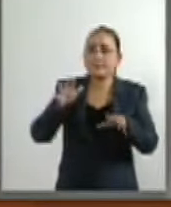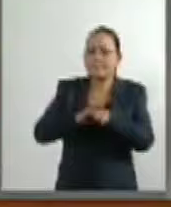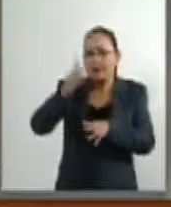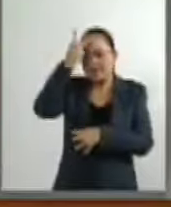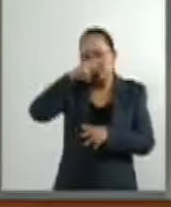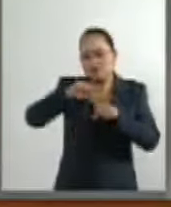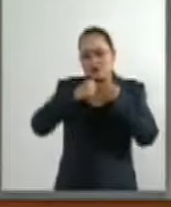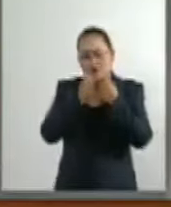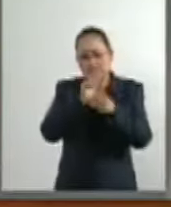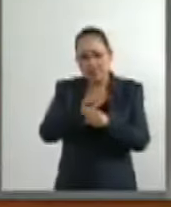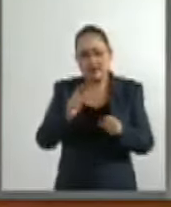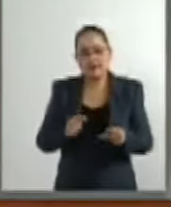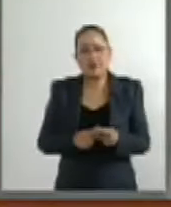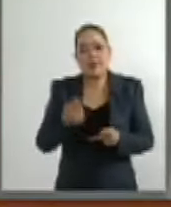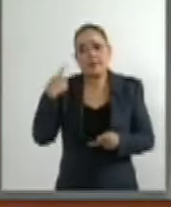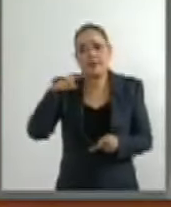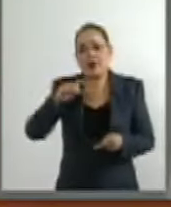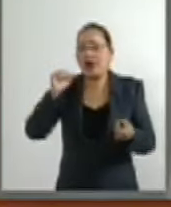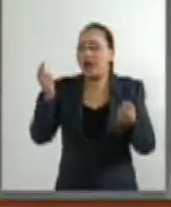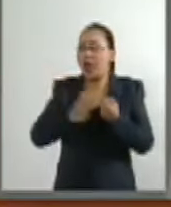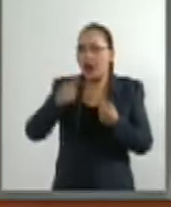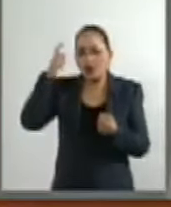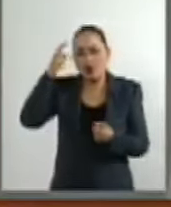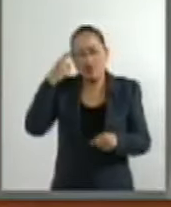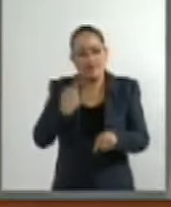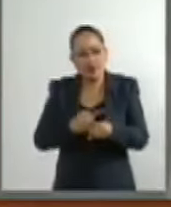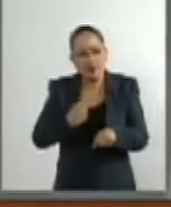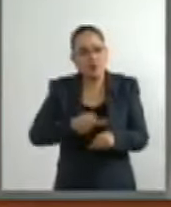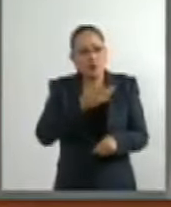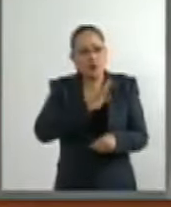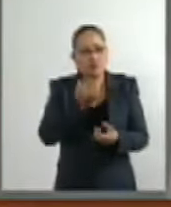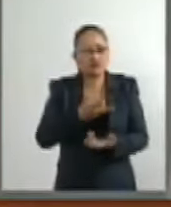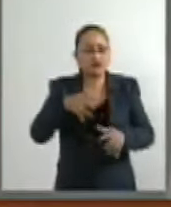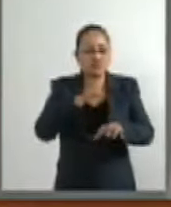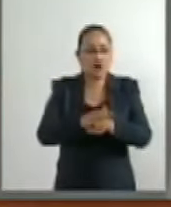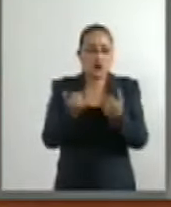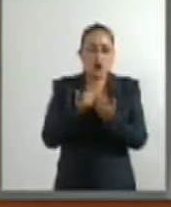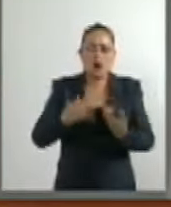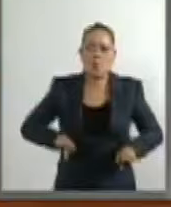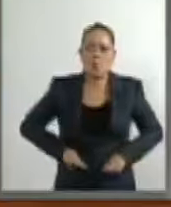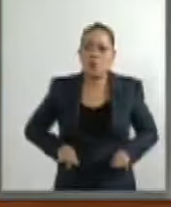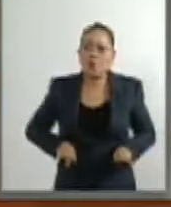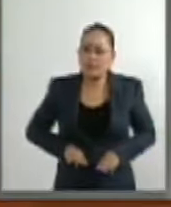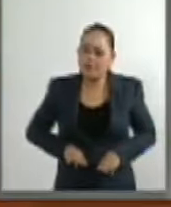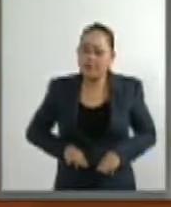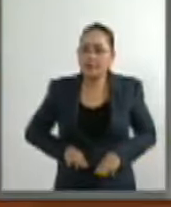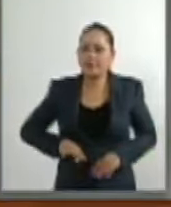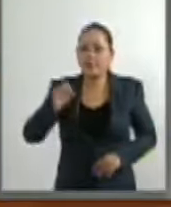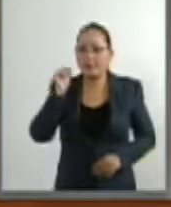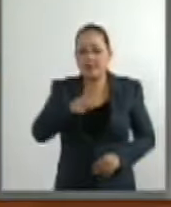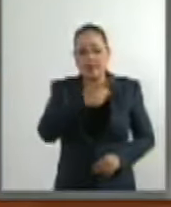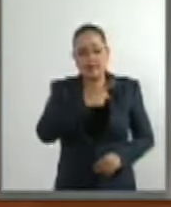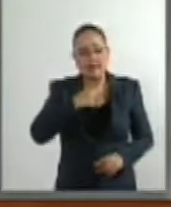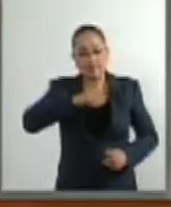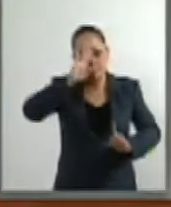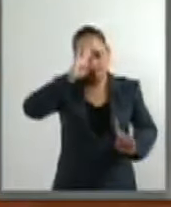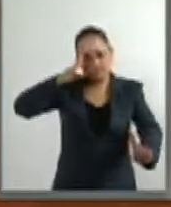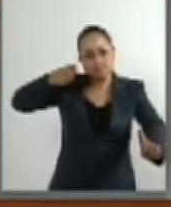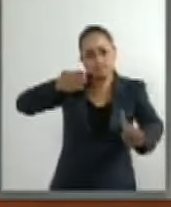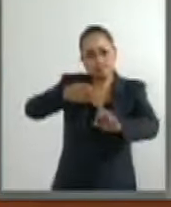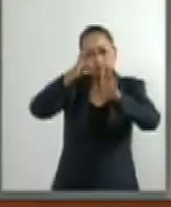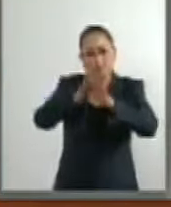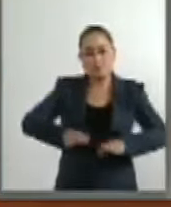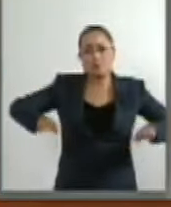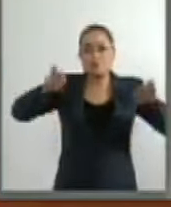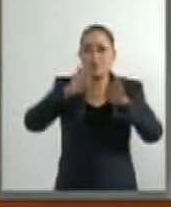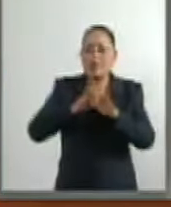las personas con trastornos mentales y del comportamiento, la que deberá centrarse en el